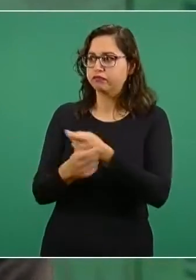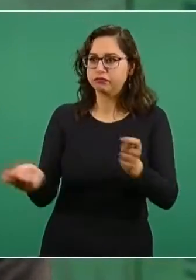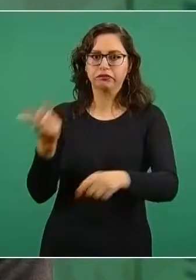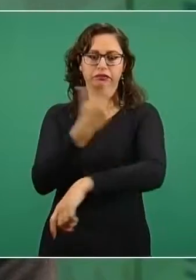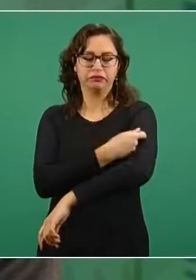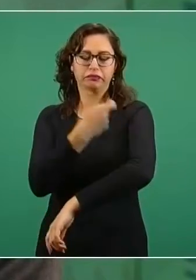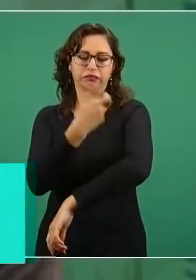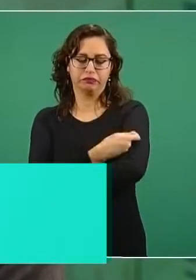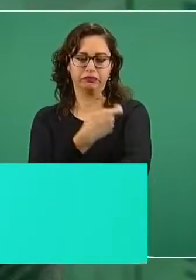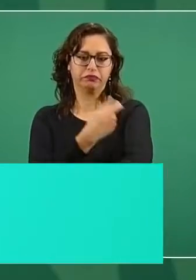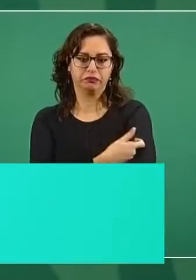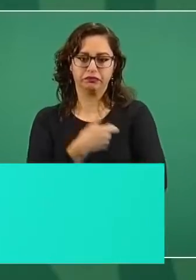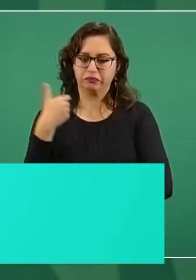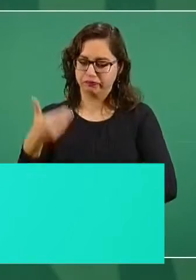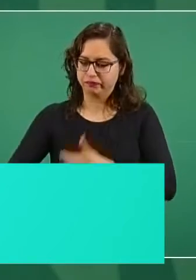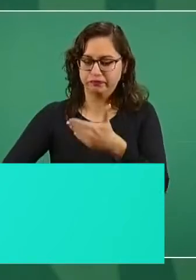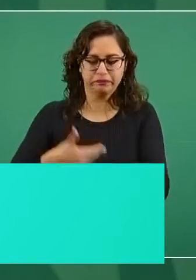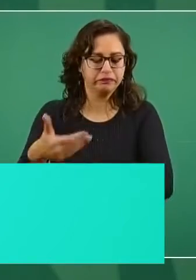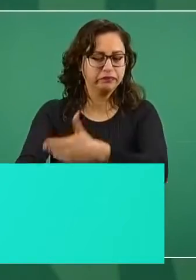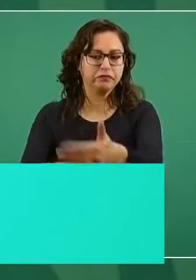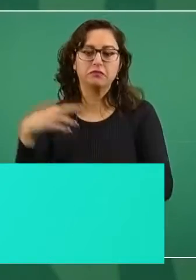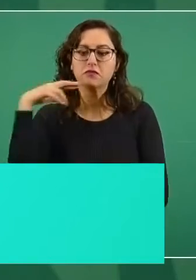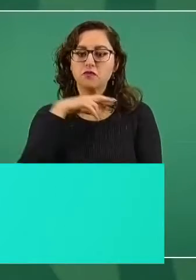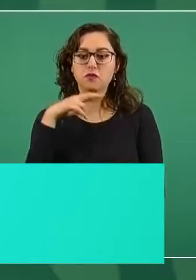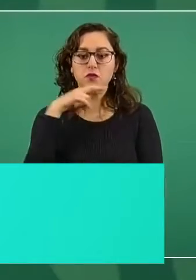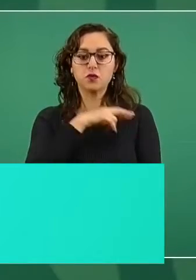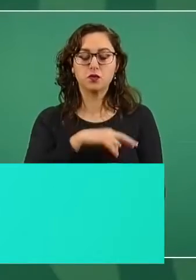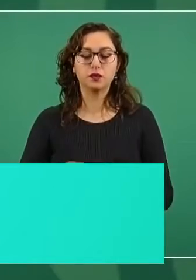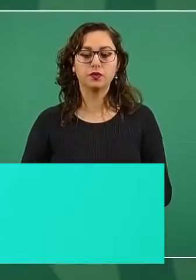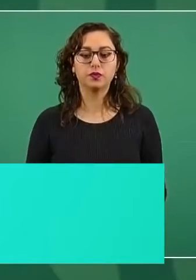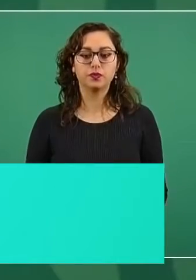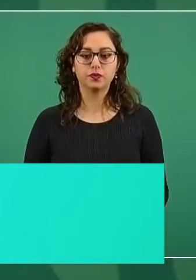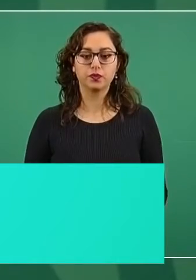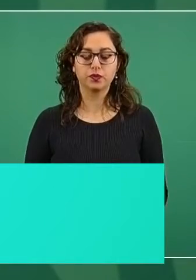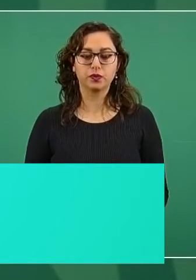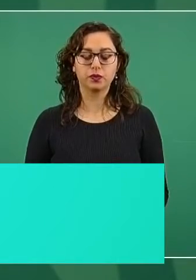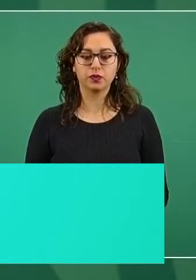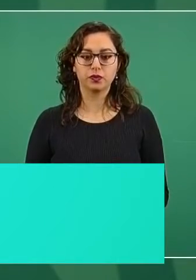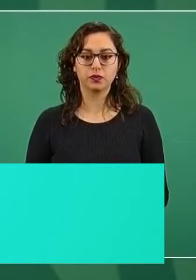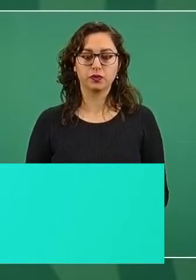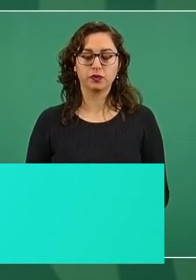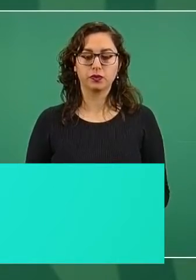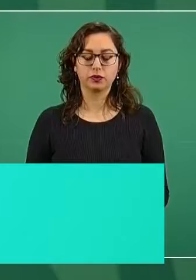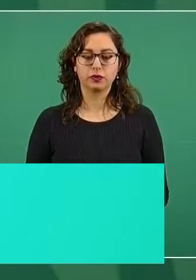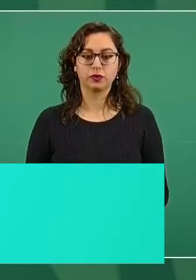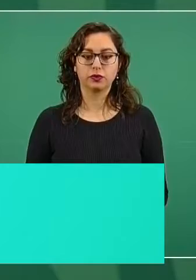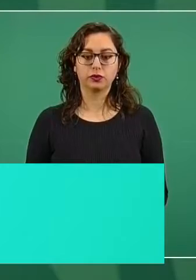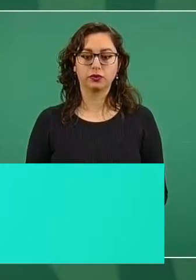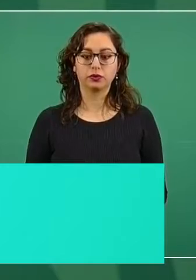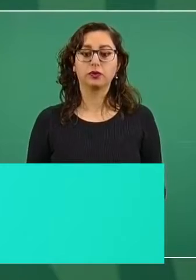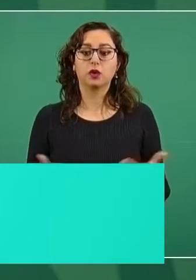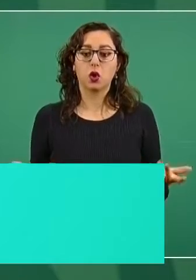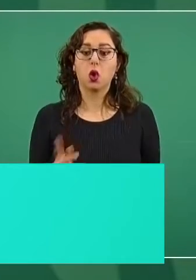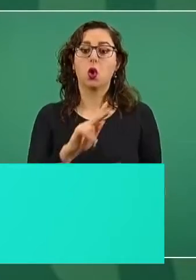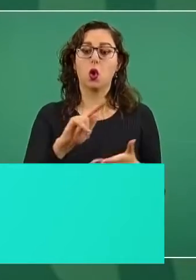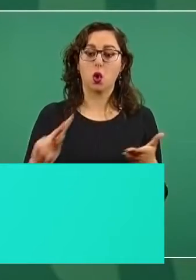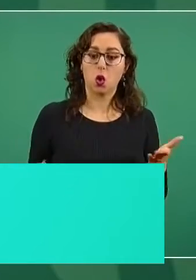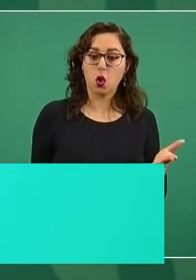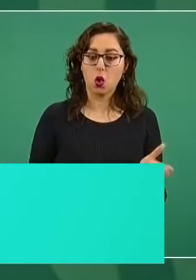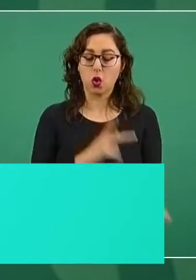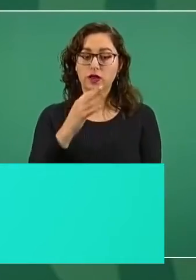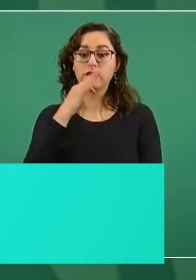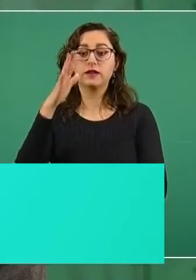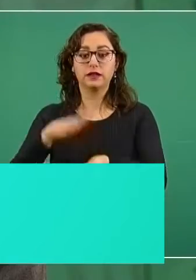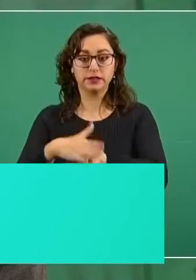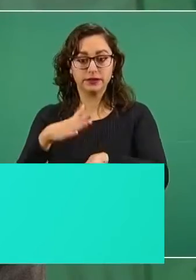lo más pronto posible. Recuerdo de nuevo, porque